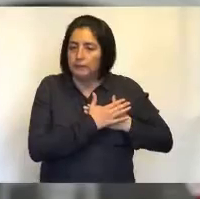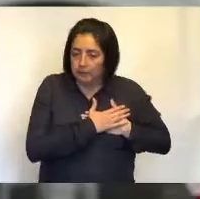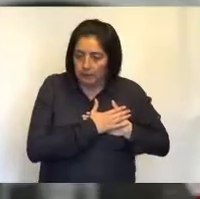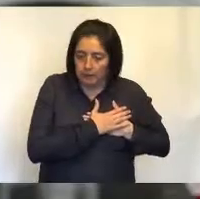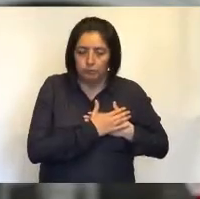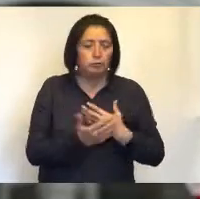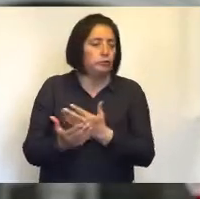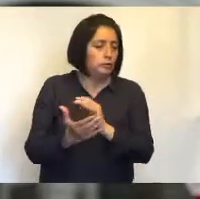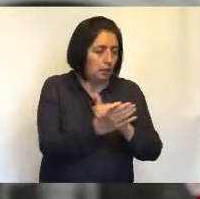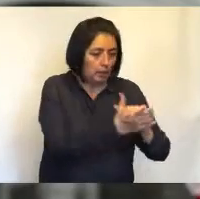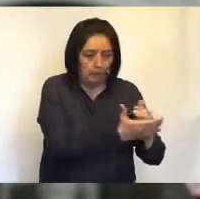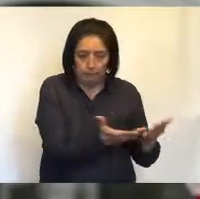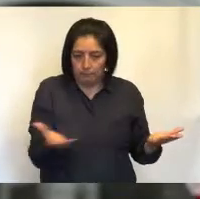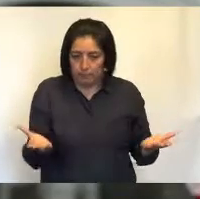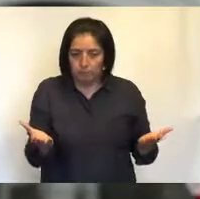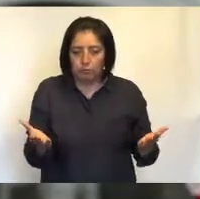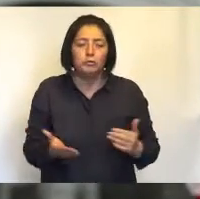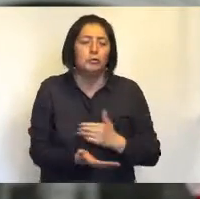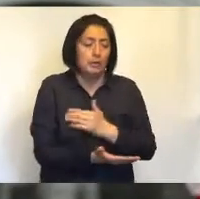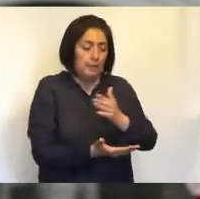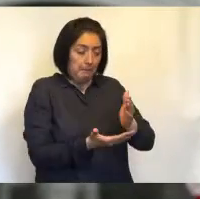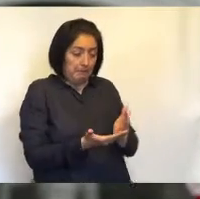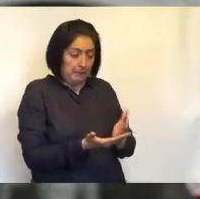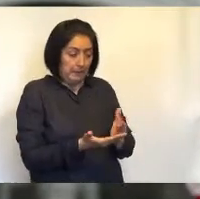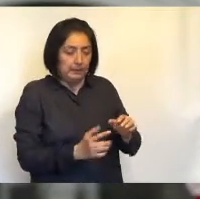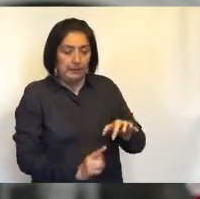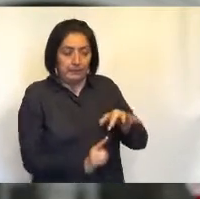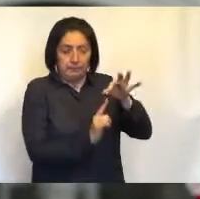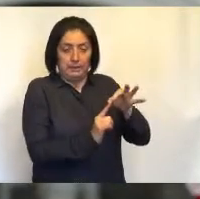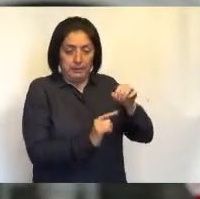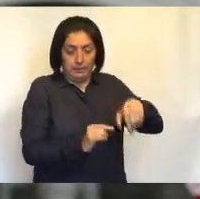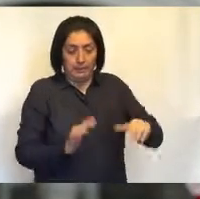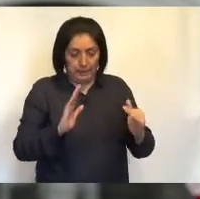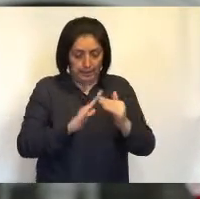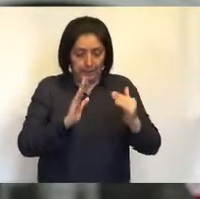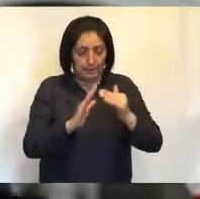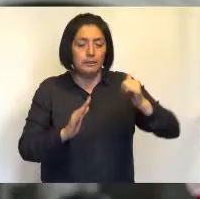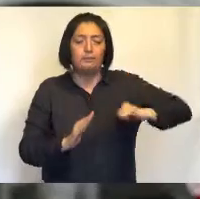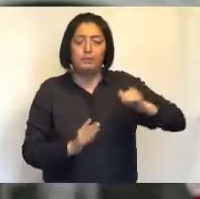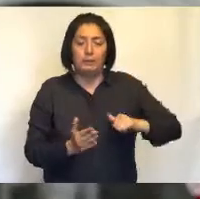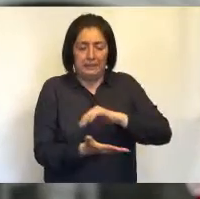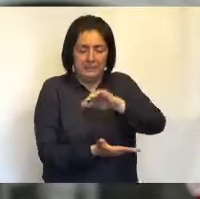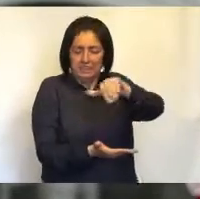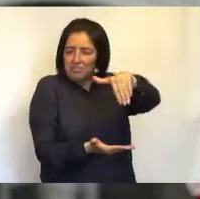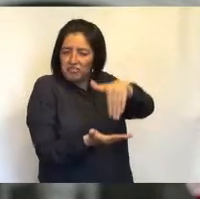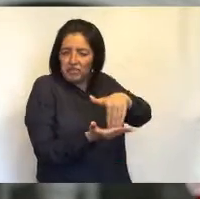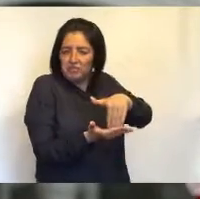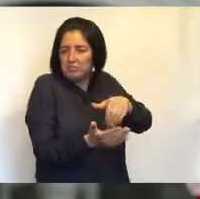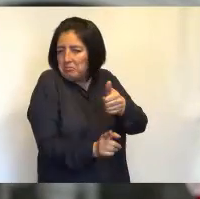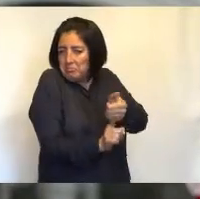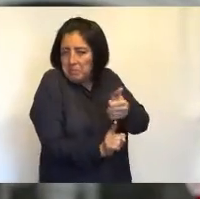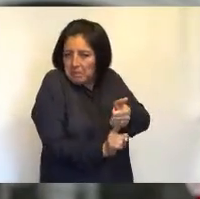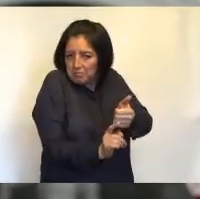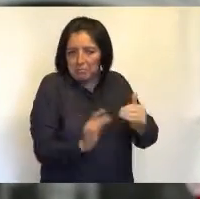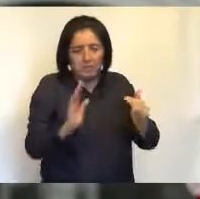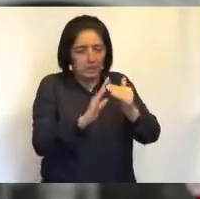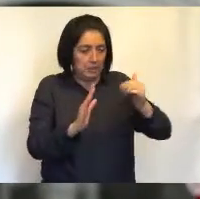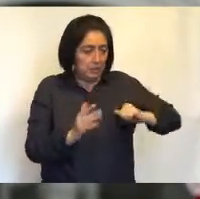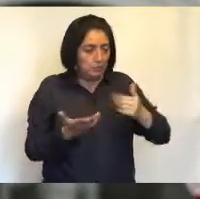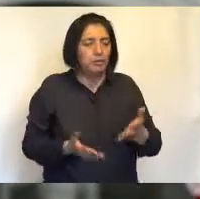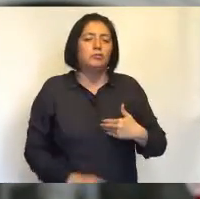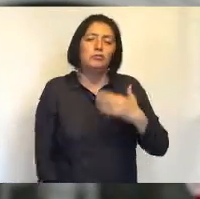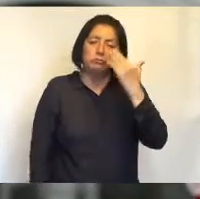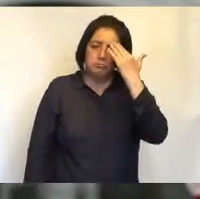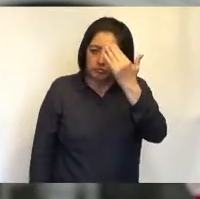Queridos amigos, desde una parte muy especial de este Palacio Municipal, del corazón mismo del Palacio Municipal,